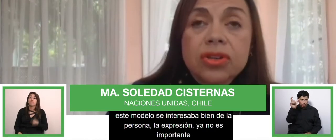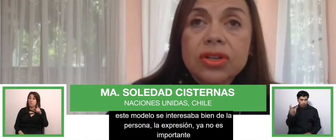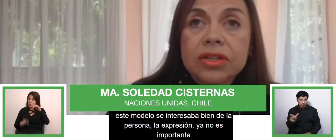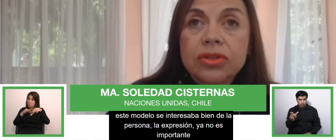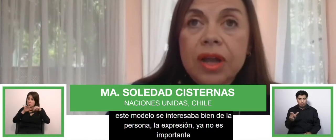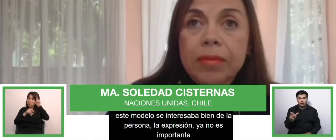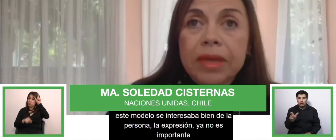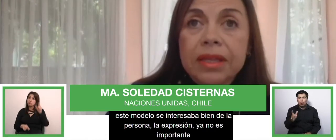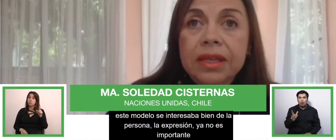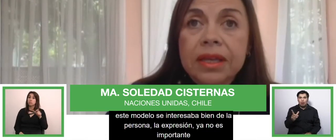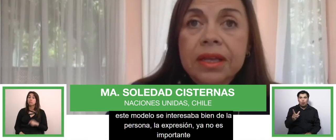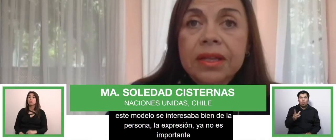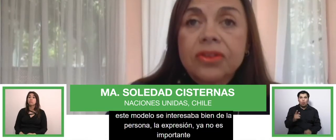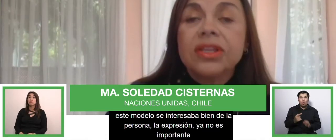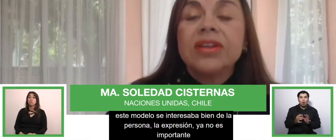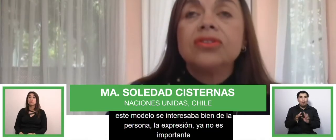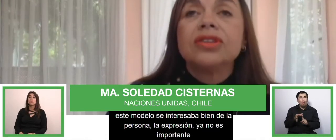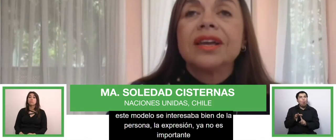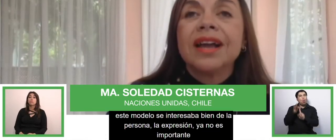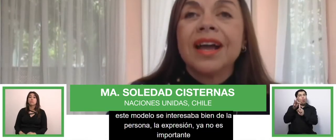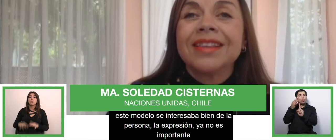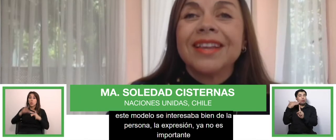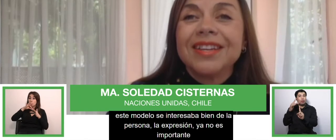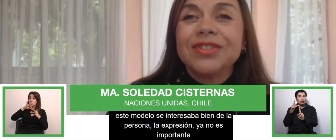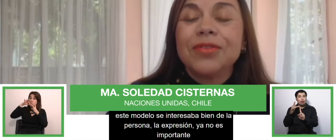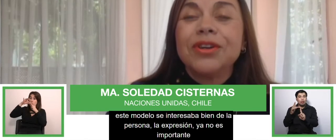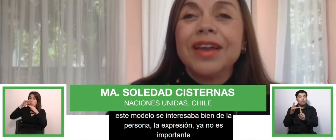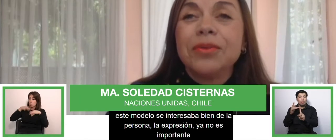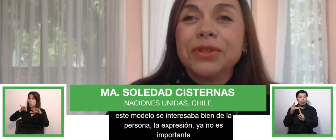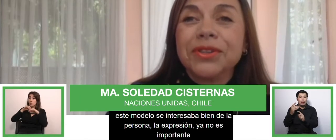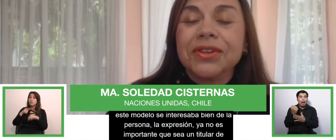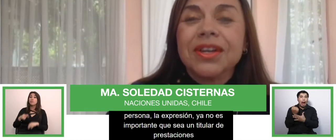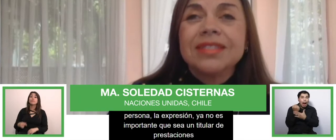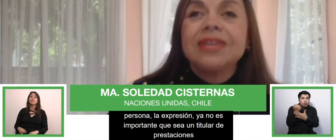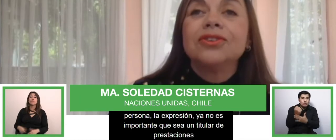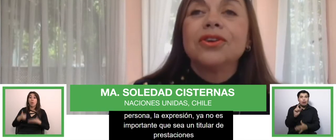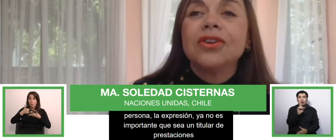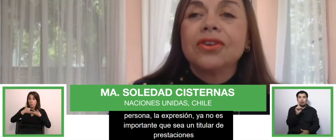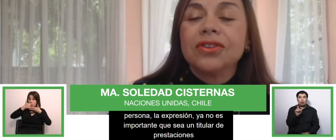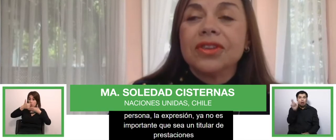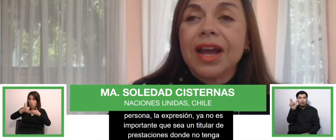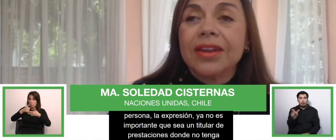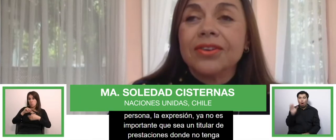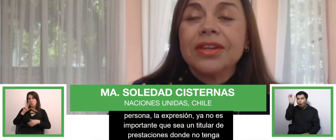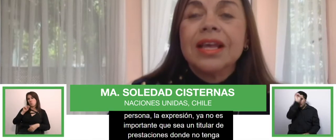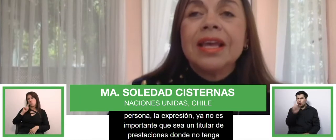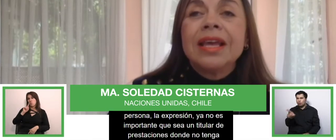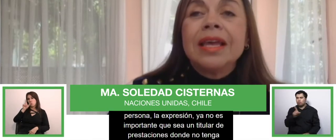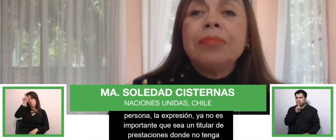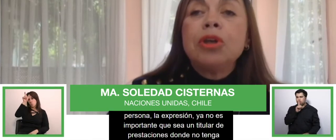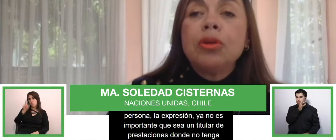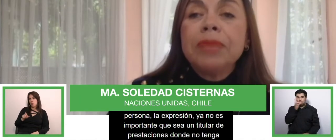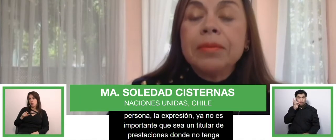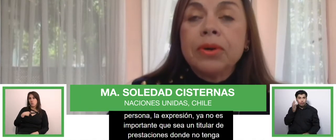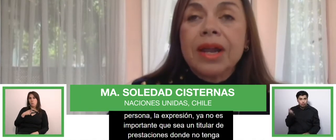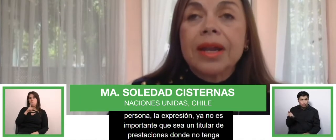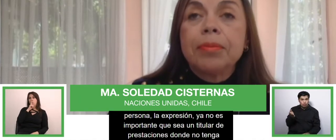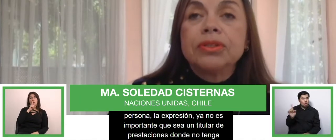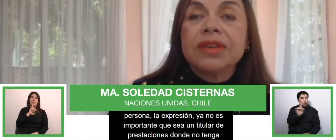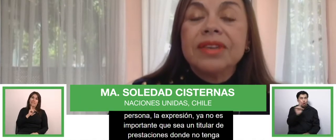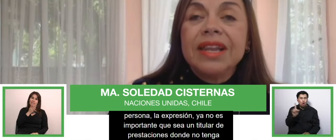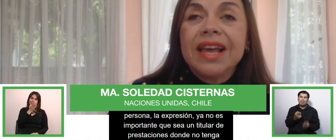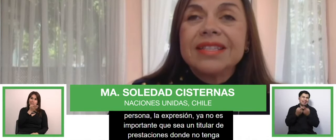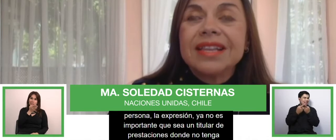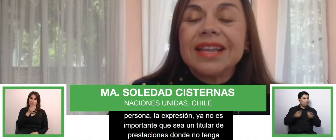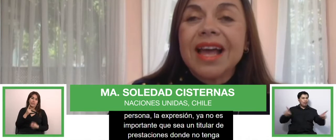prestaciones solamente, donde no tenga derecho a voz ni a voto, sino todo lo contrario. Y por lo mismo, la